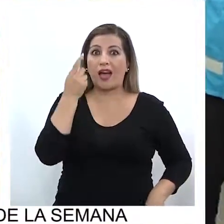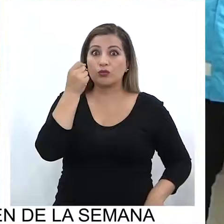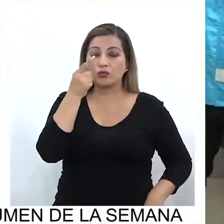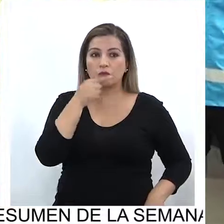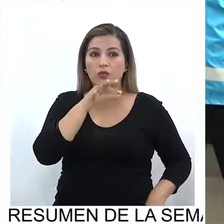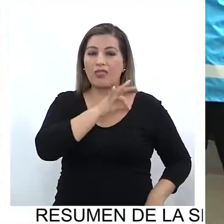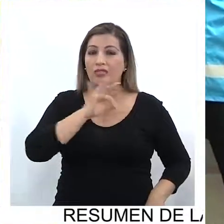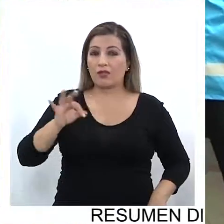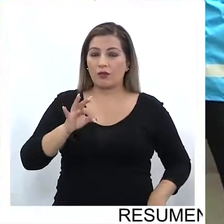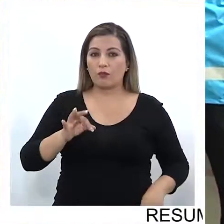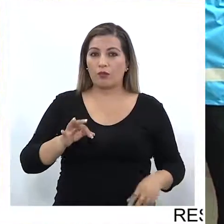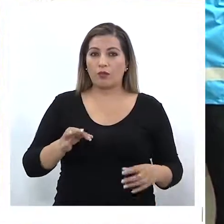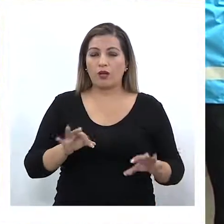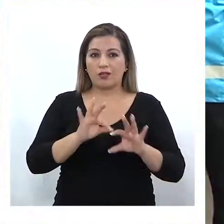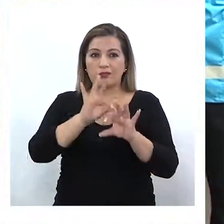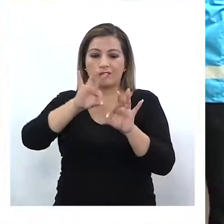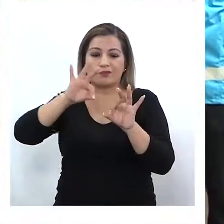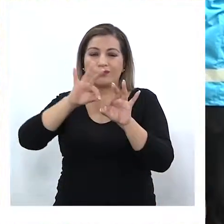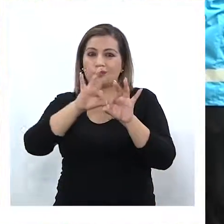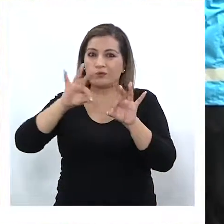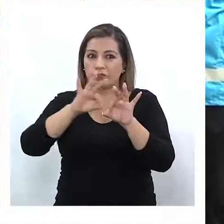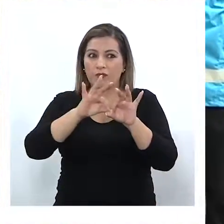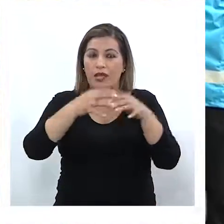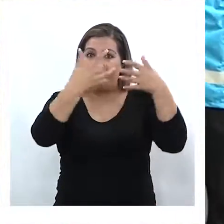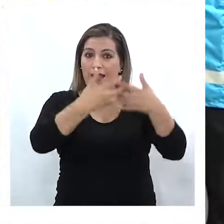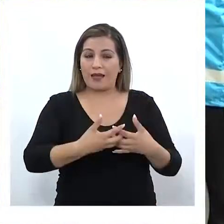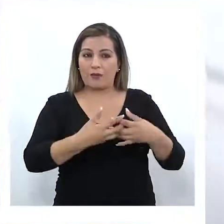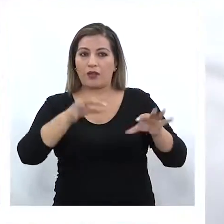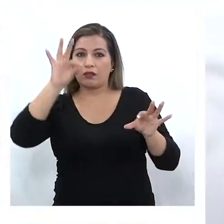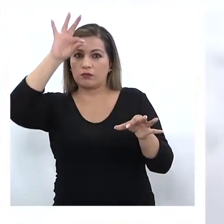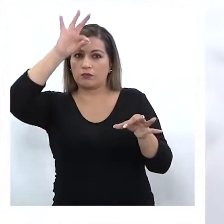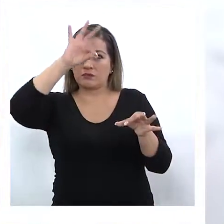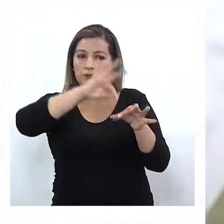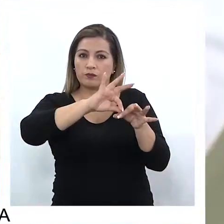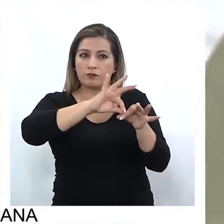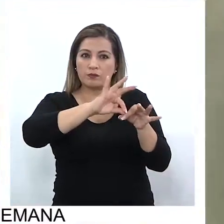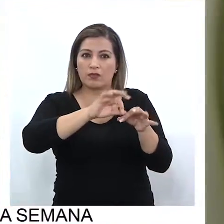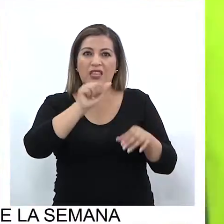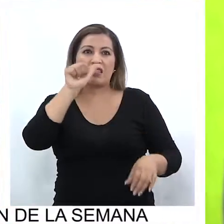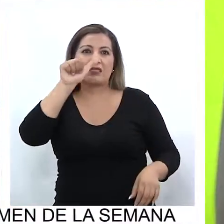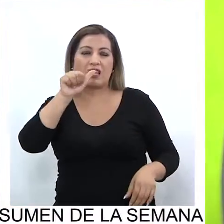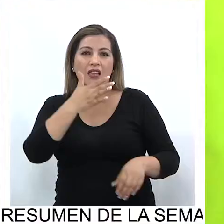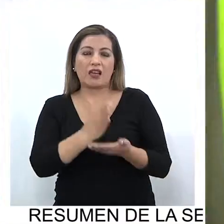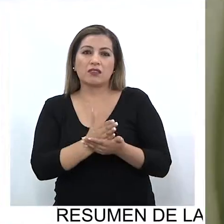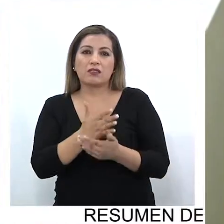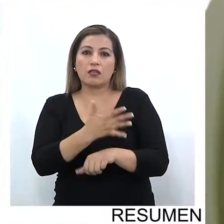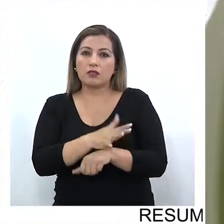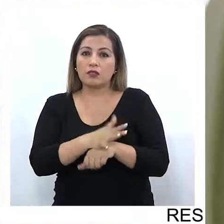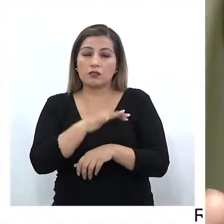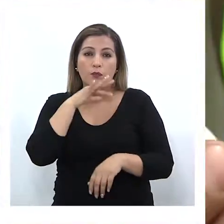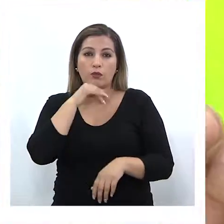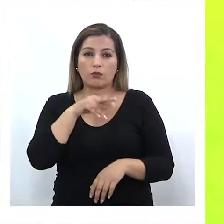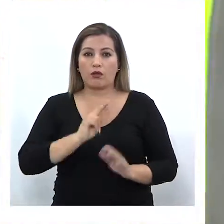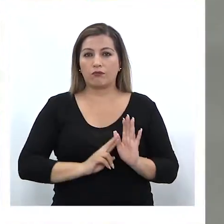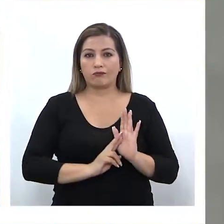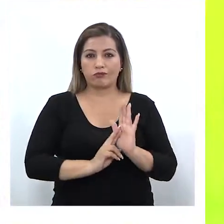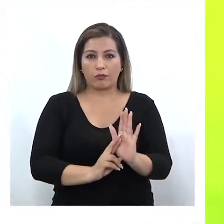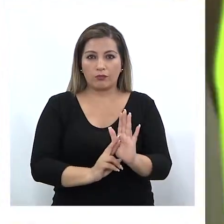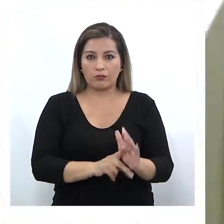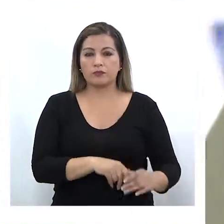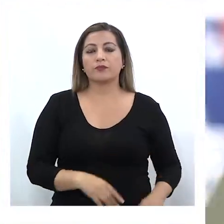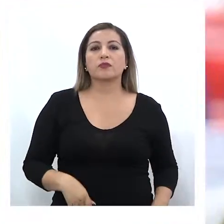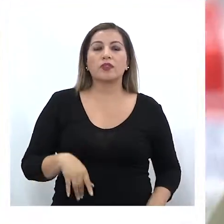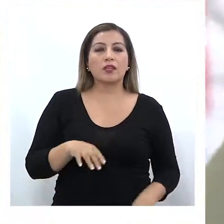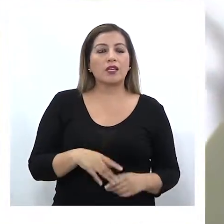Luego, el hisopo se tapa y es introducido a la máquina, donde luego de seis a quince minutos, arroja el resultado del examen.